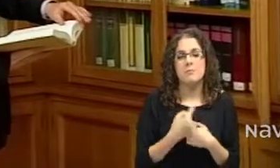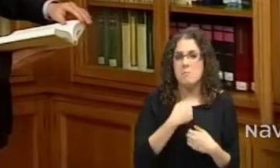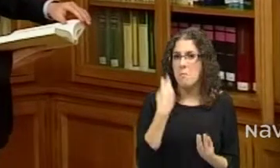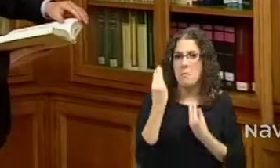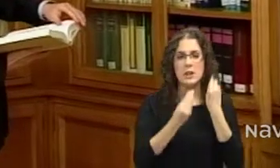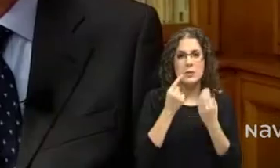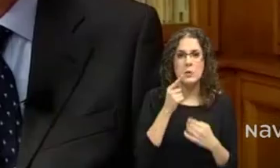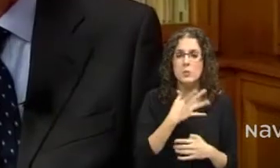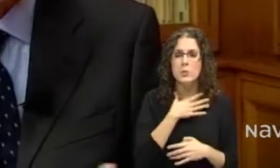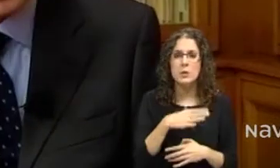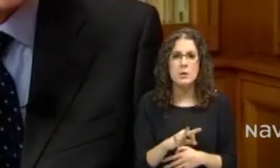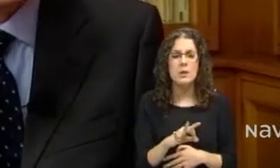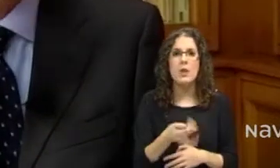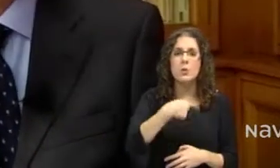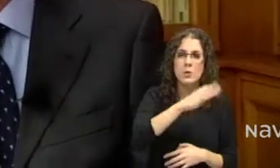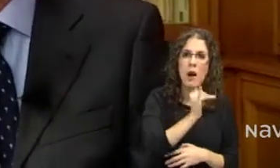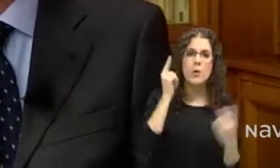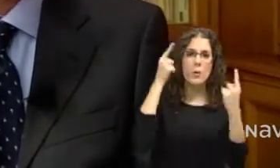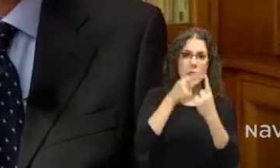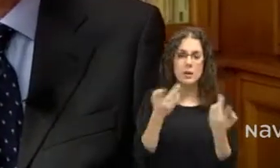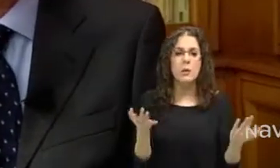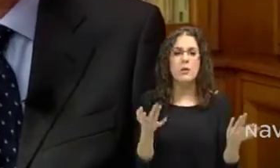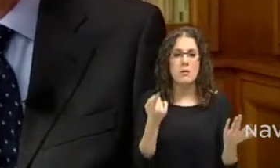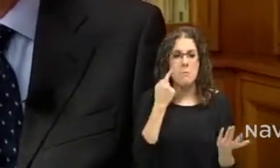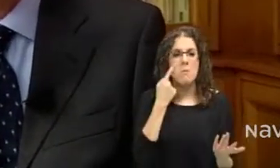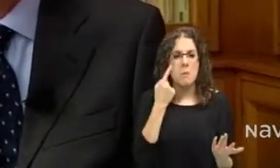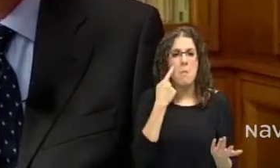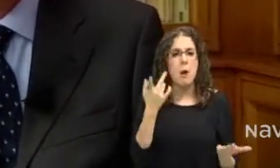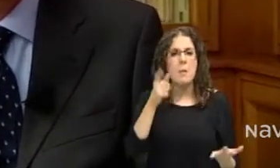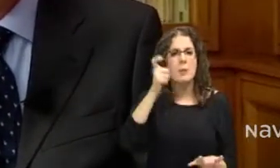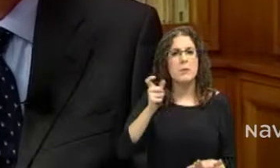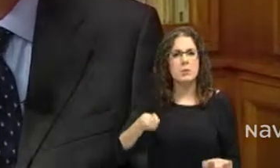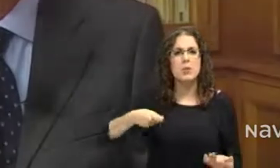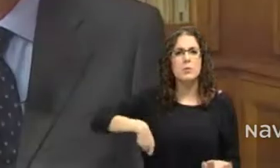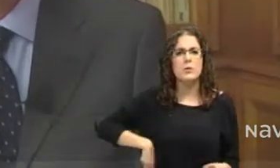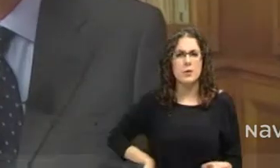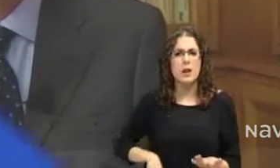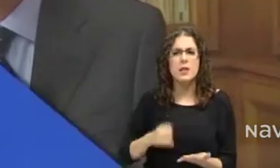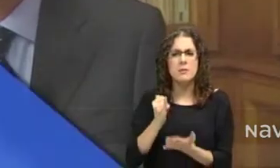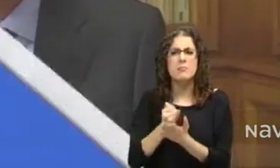oportunidad que tenemos de poner a prueba, el saber hacer de lo profesional de los notarios.